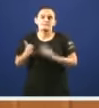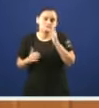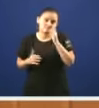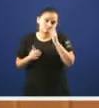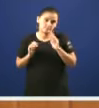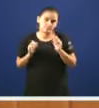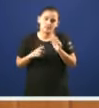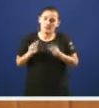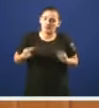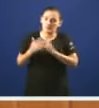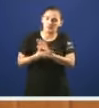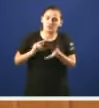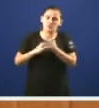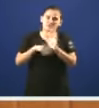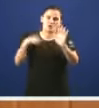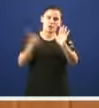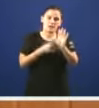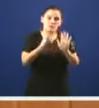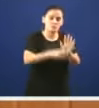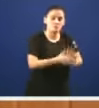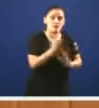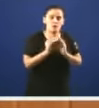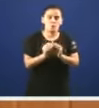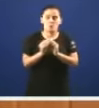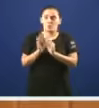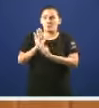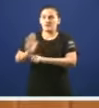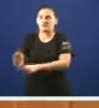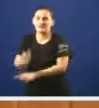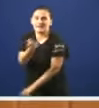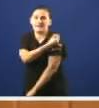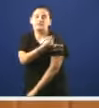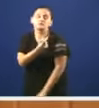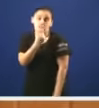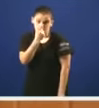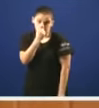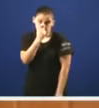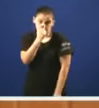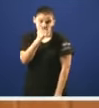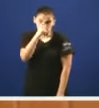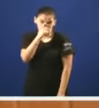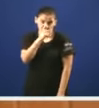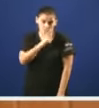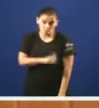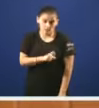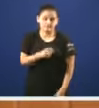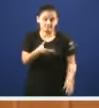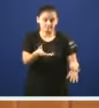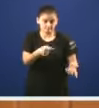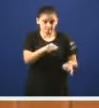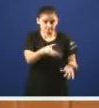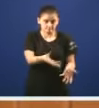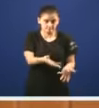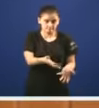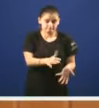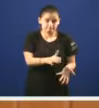debate ese proxecto de lei que vostedes iban a meter pois por registro teño que lembrarlle que despois de facilitar vostede mesmo